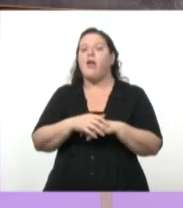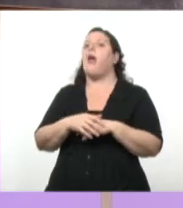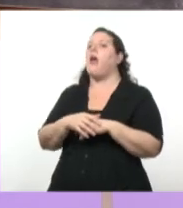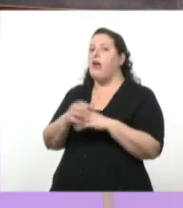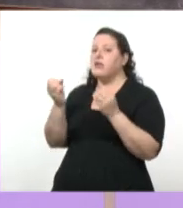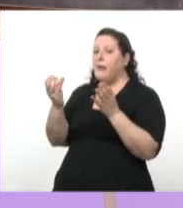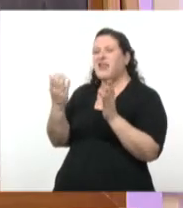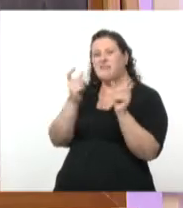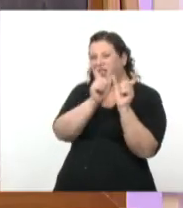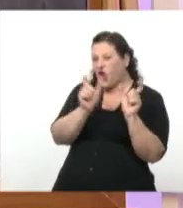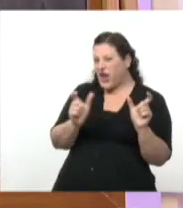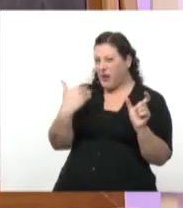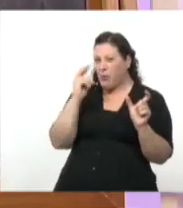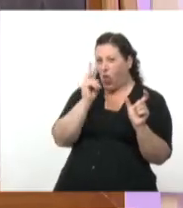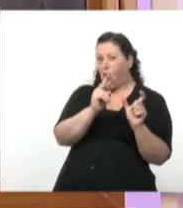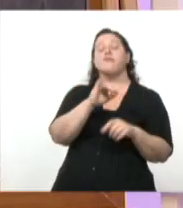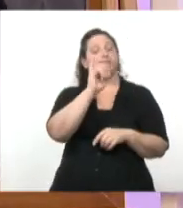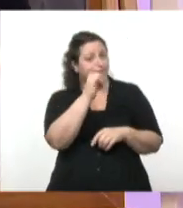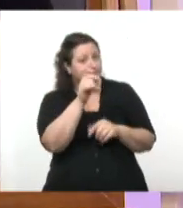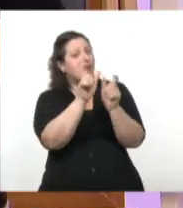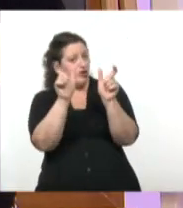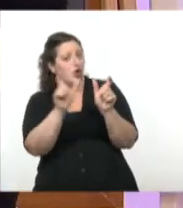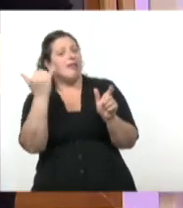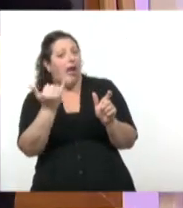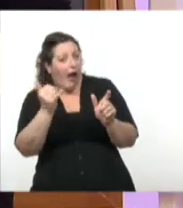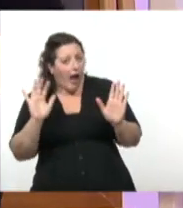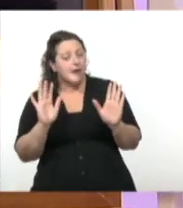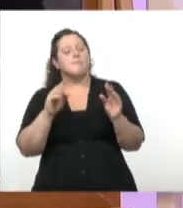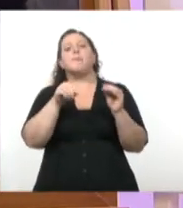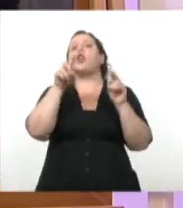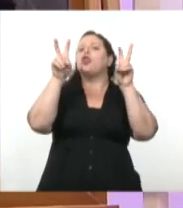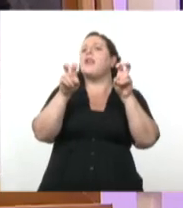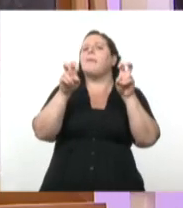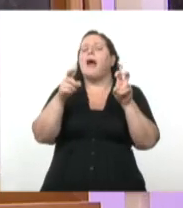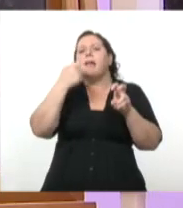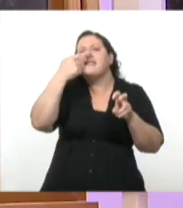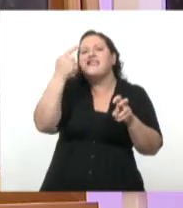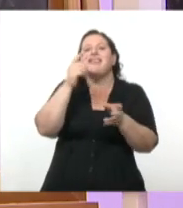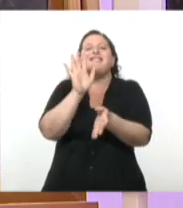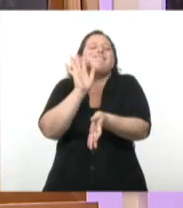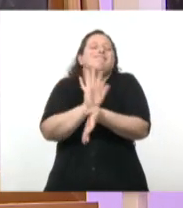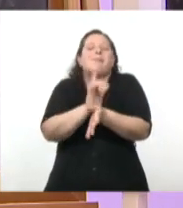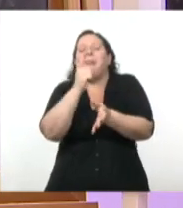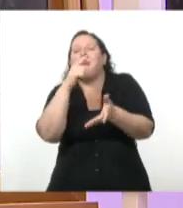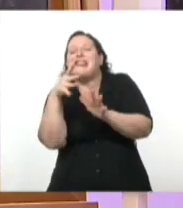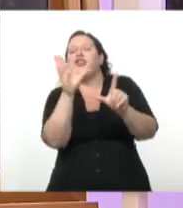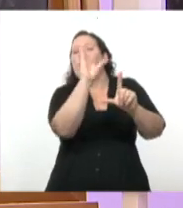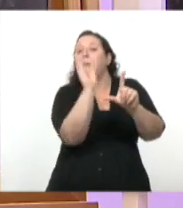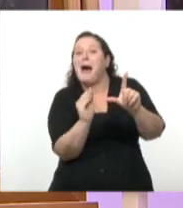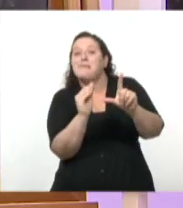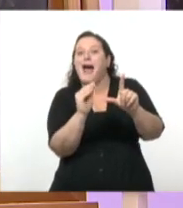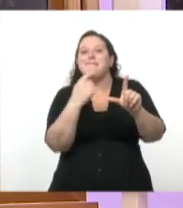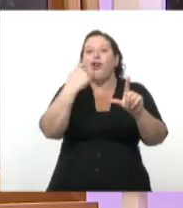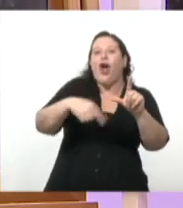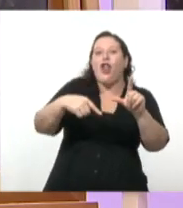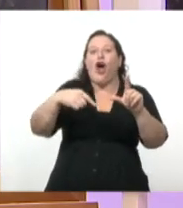Esto lo podemos ver en alguna historieta. Lo interesante, cuando traemos todo este mapa de luces y de sombras a la historieta, lo que vamos a